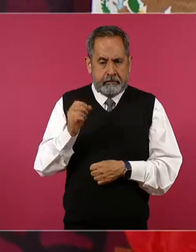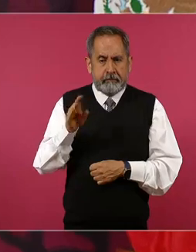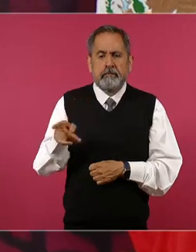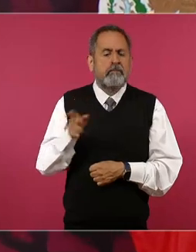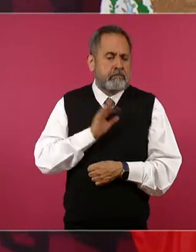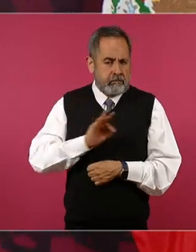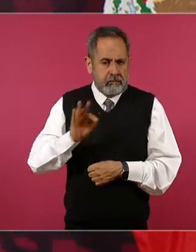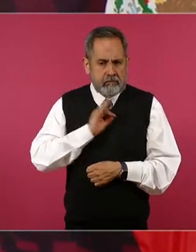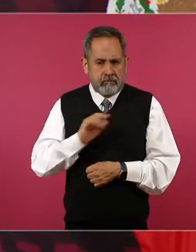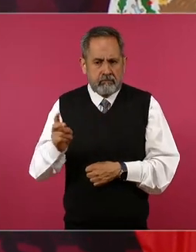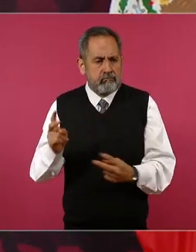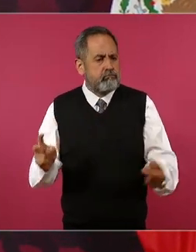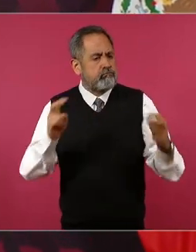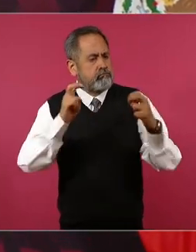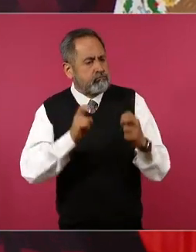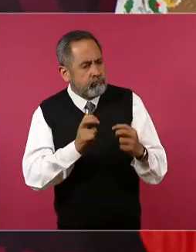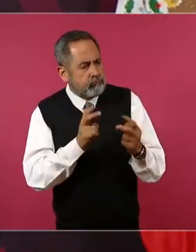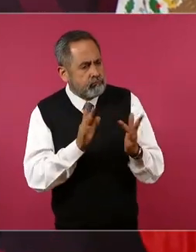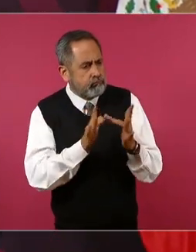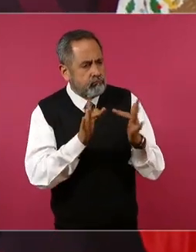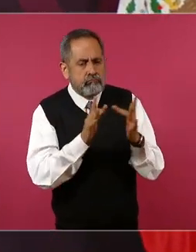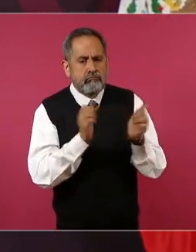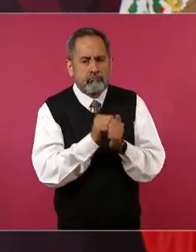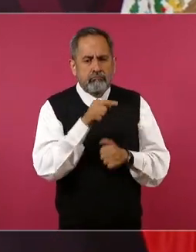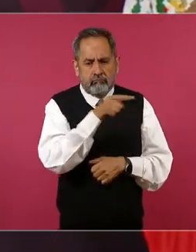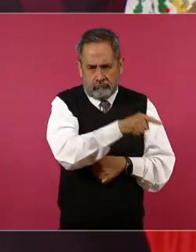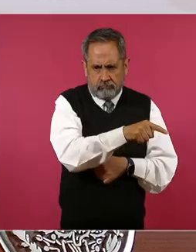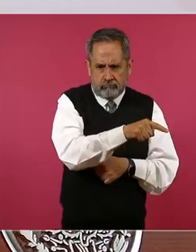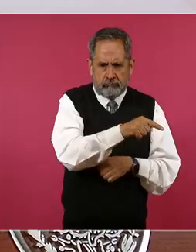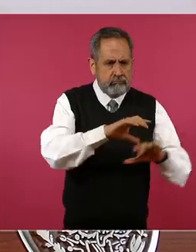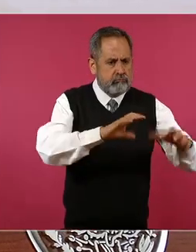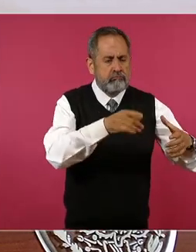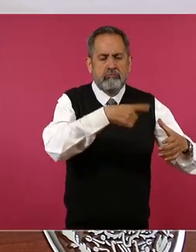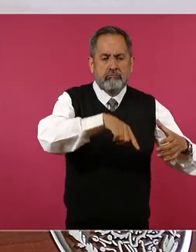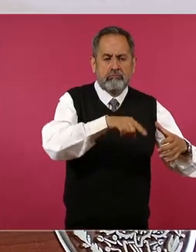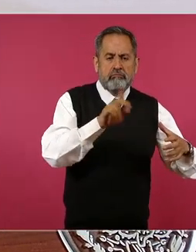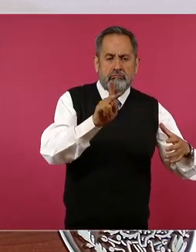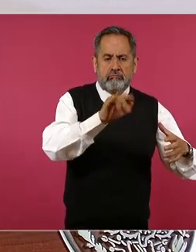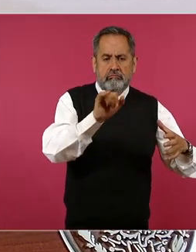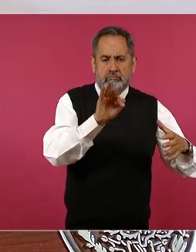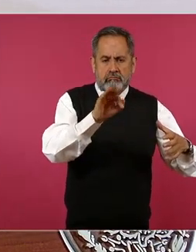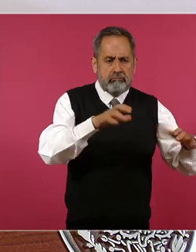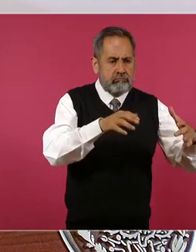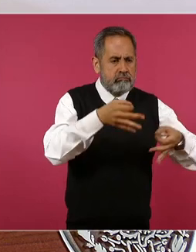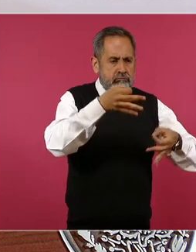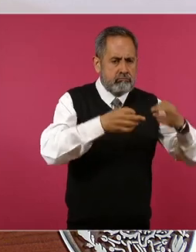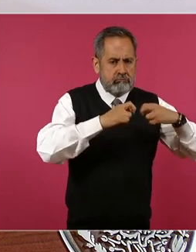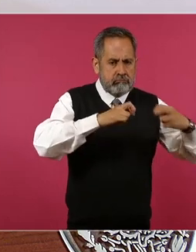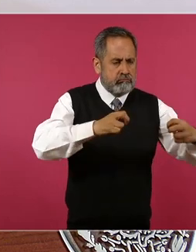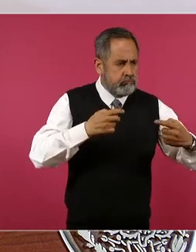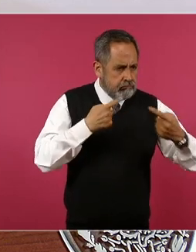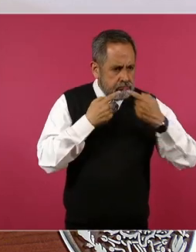reunirse con los ministros